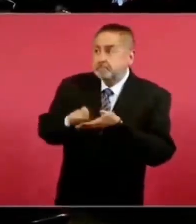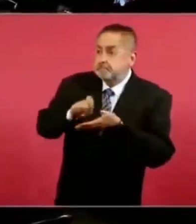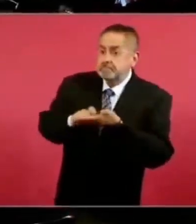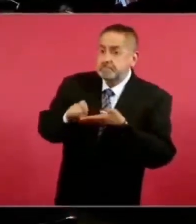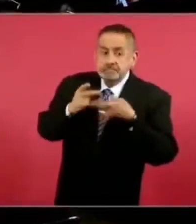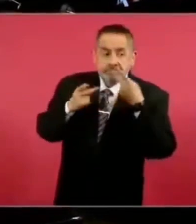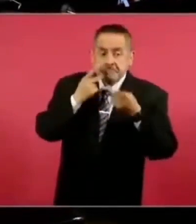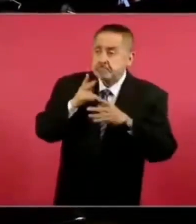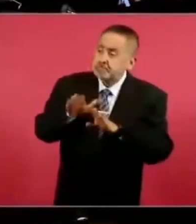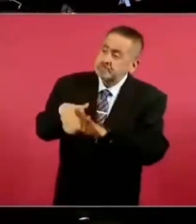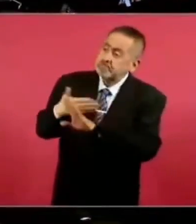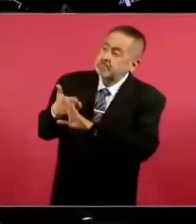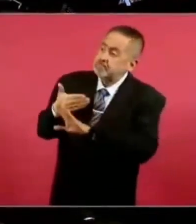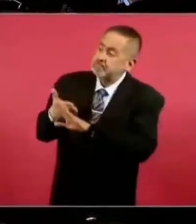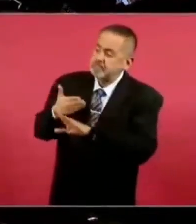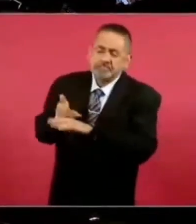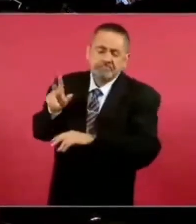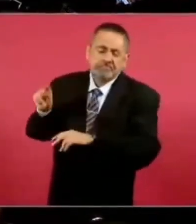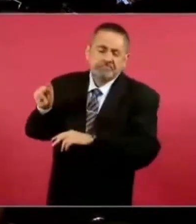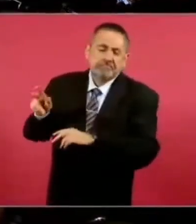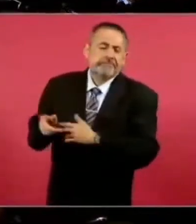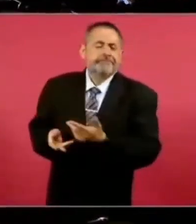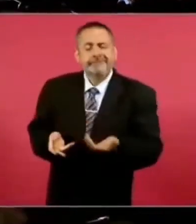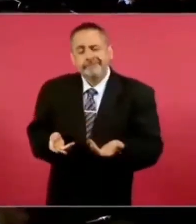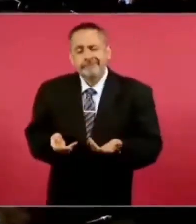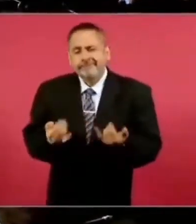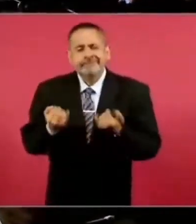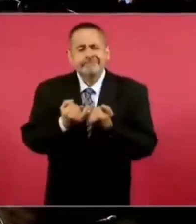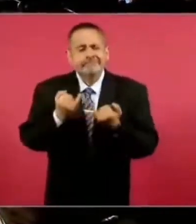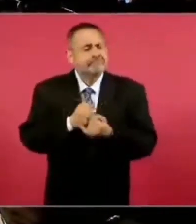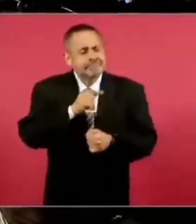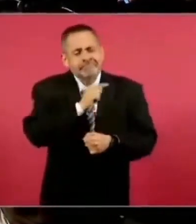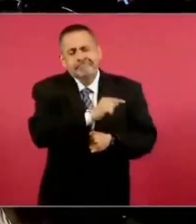y así muchos otros.